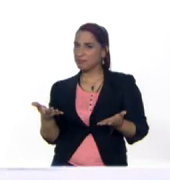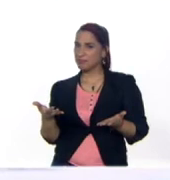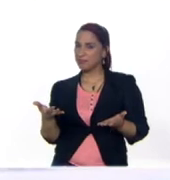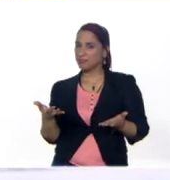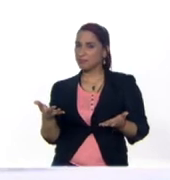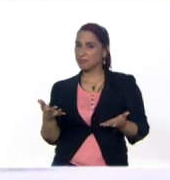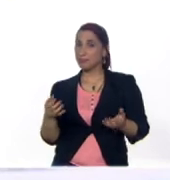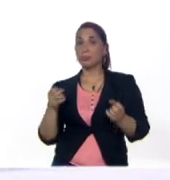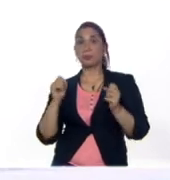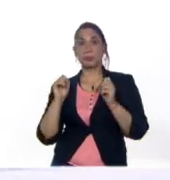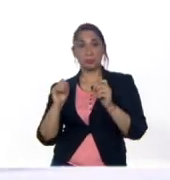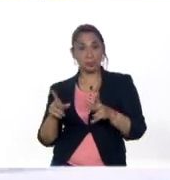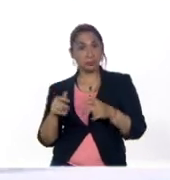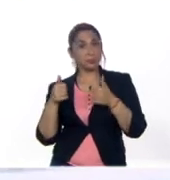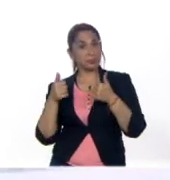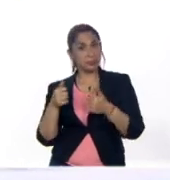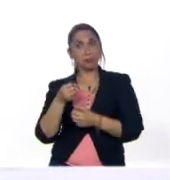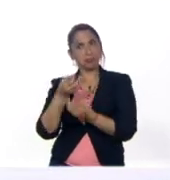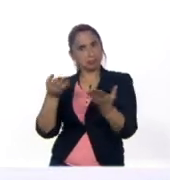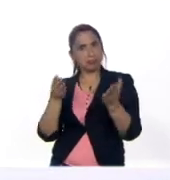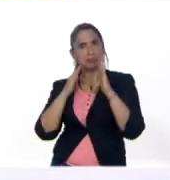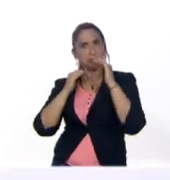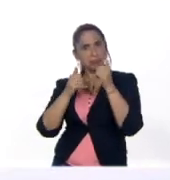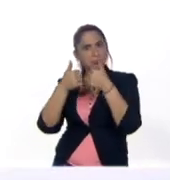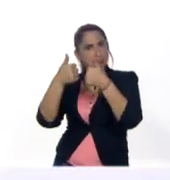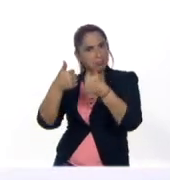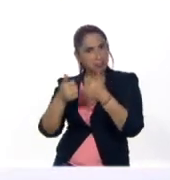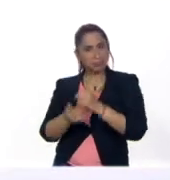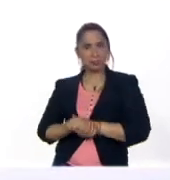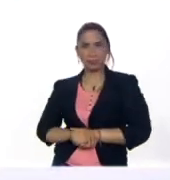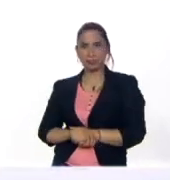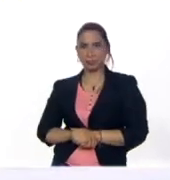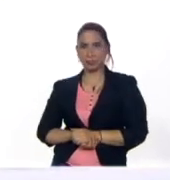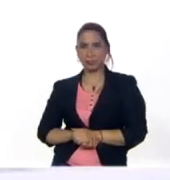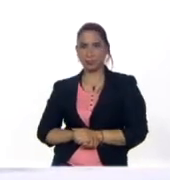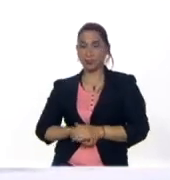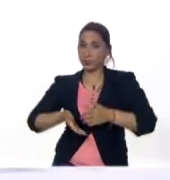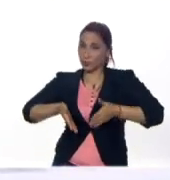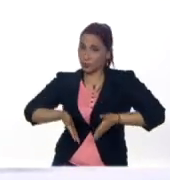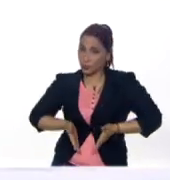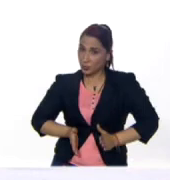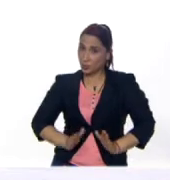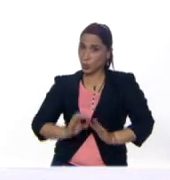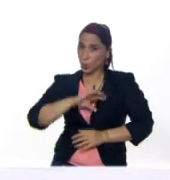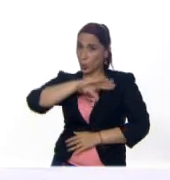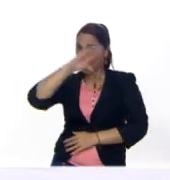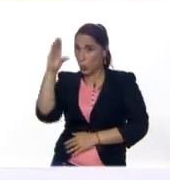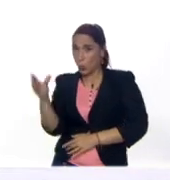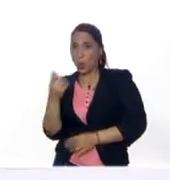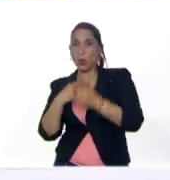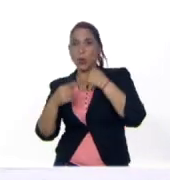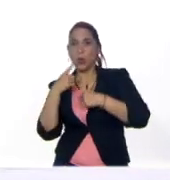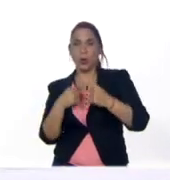ajá muy bien ¿ves? ellos sí prestaron bastante atención el nacimiento del arco iris